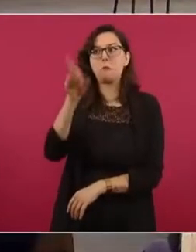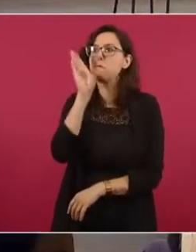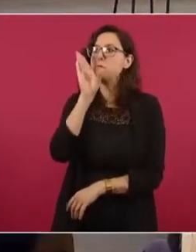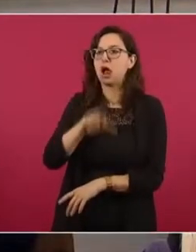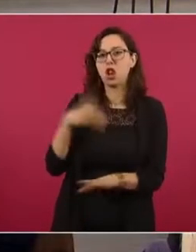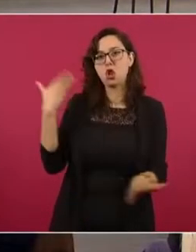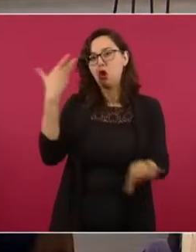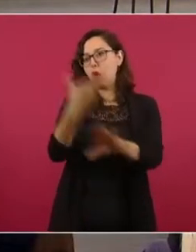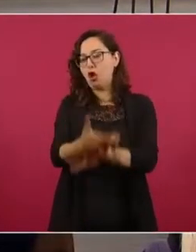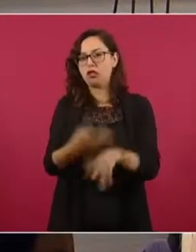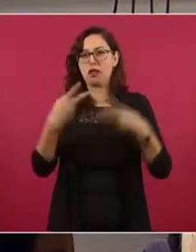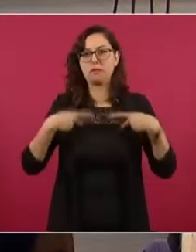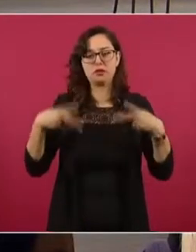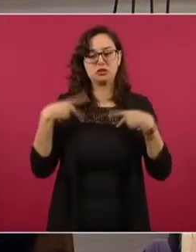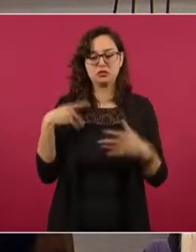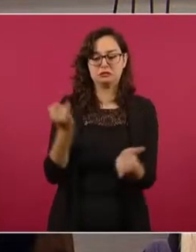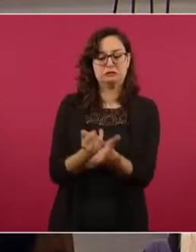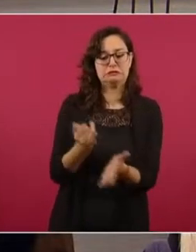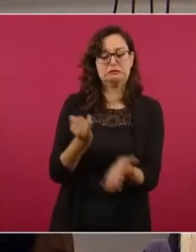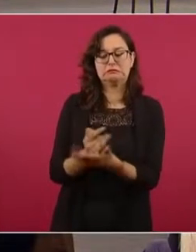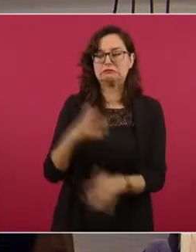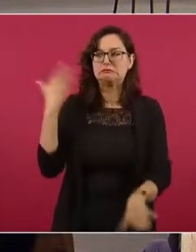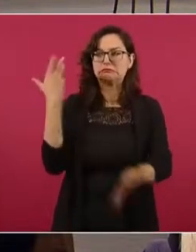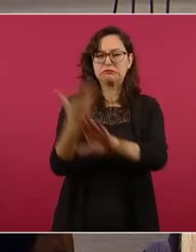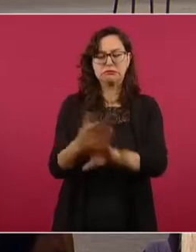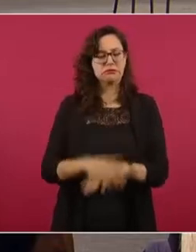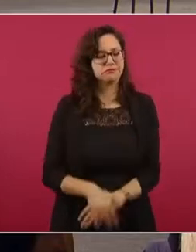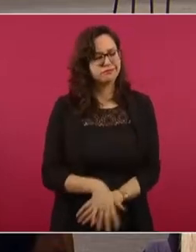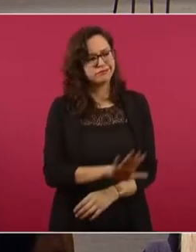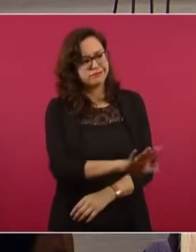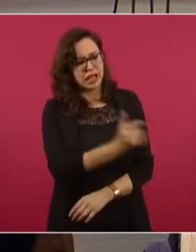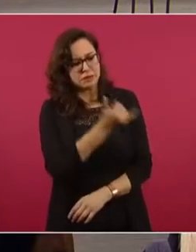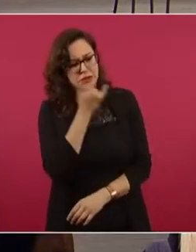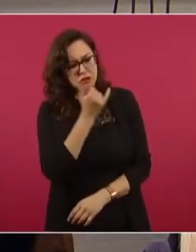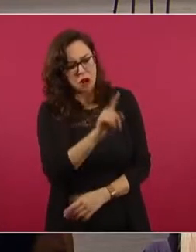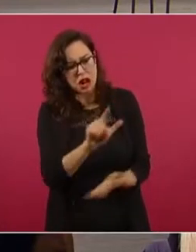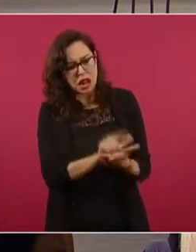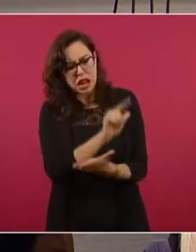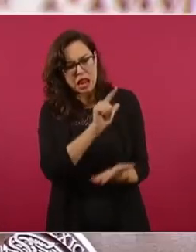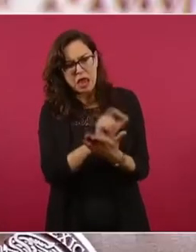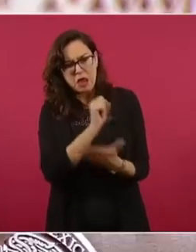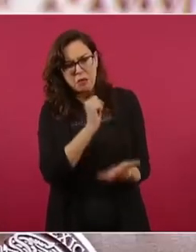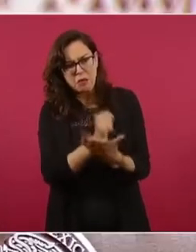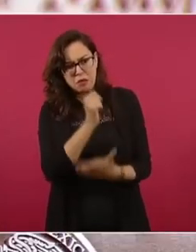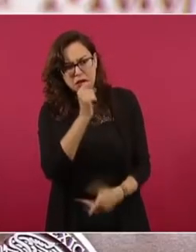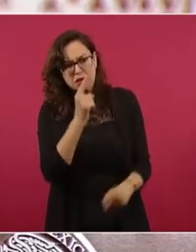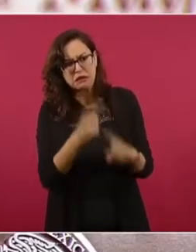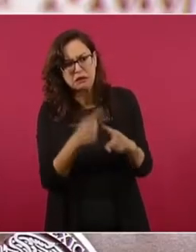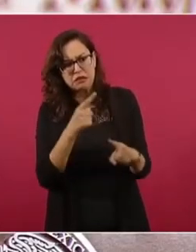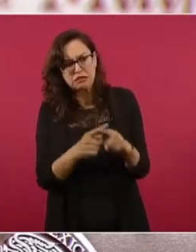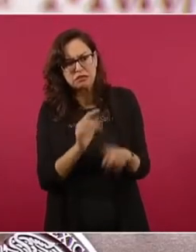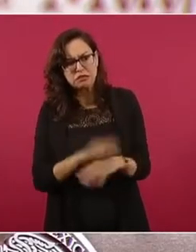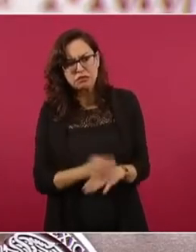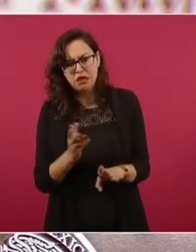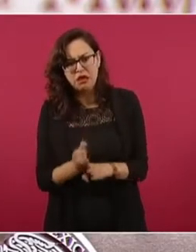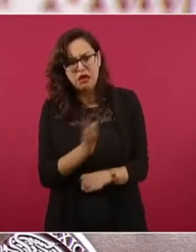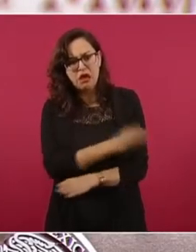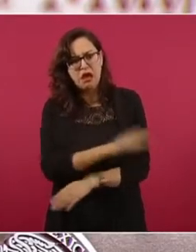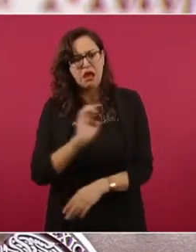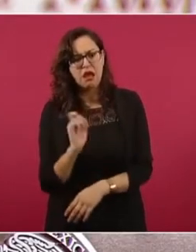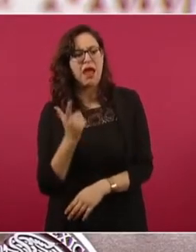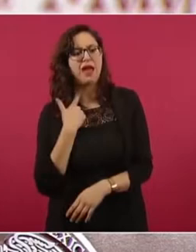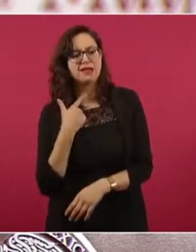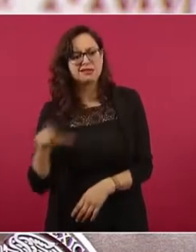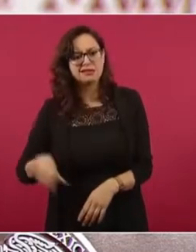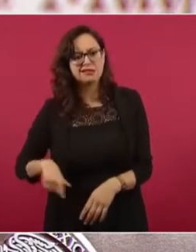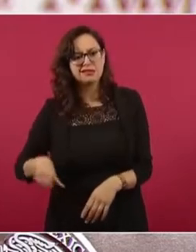Esta ley no es nueva, es de gobiernos anteriores, no fue promovida en este sexenio. La resolución